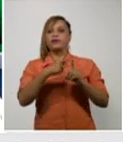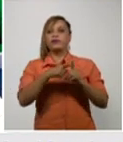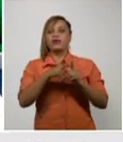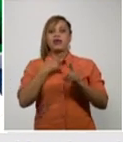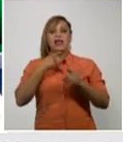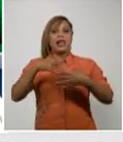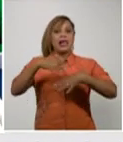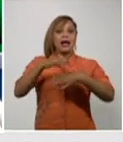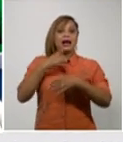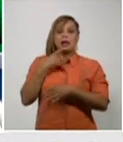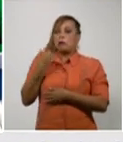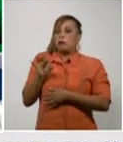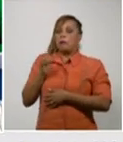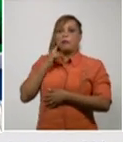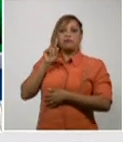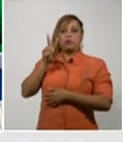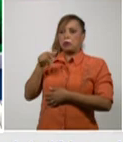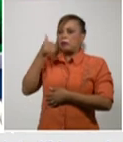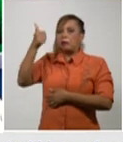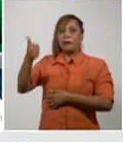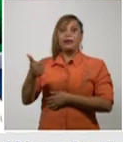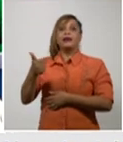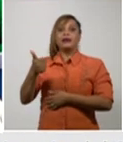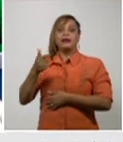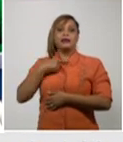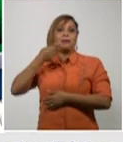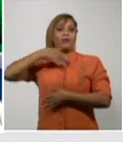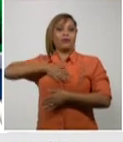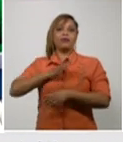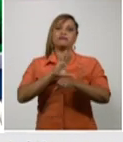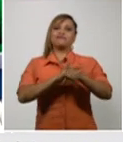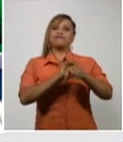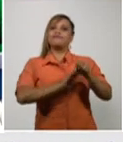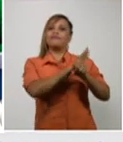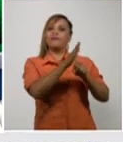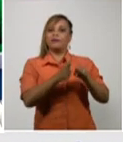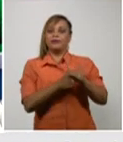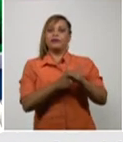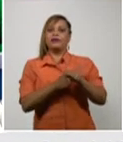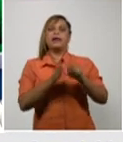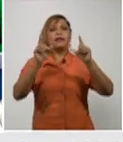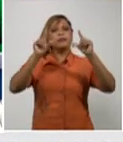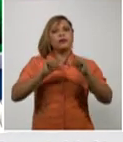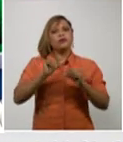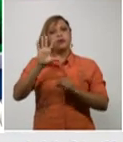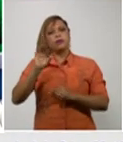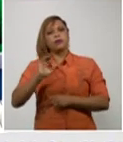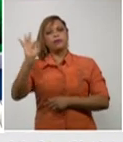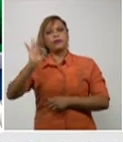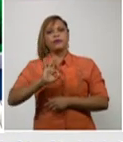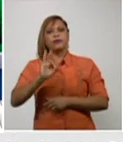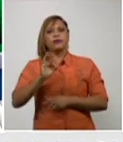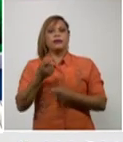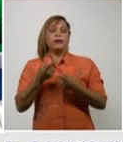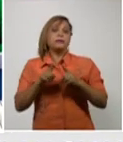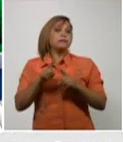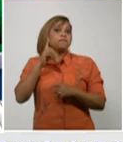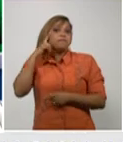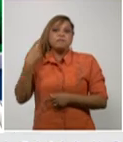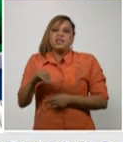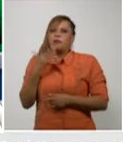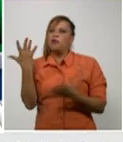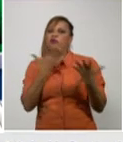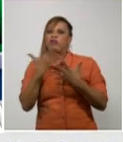aunque ha ido disminuyendo pero está prácticamente entre el 45 y el 50% no sabemos quién tiene la